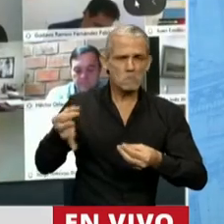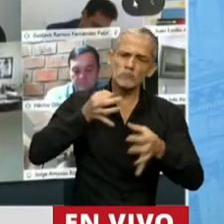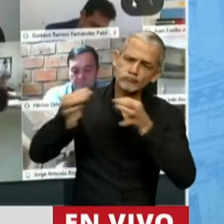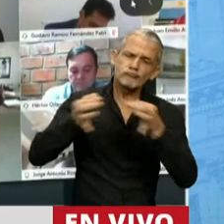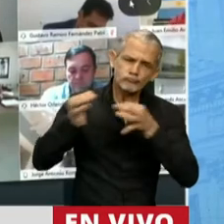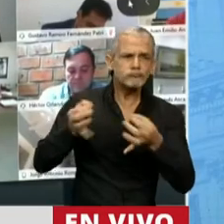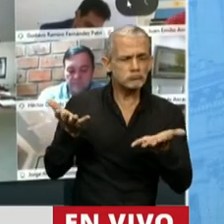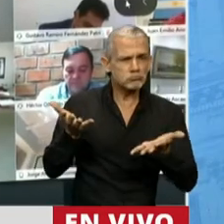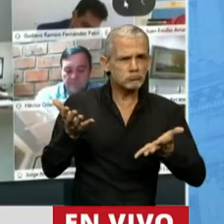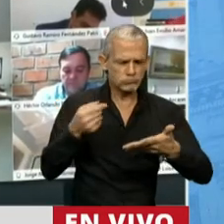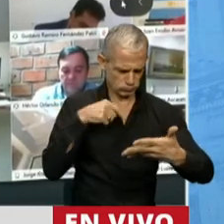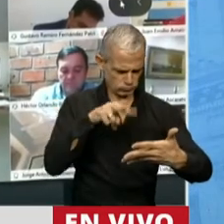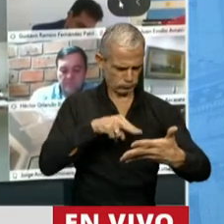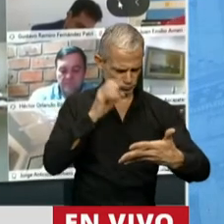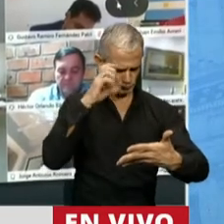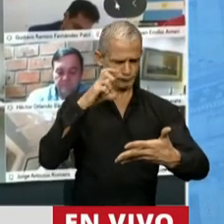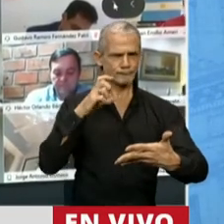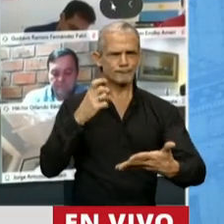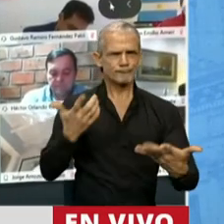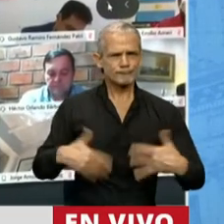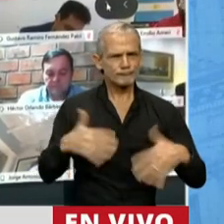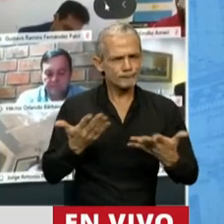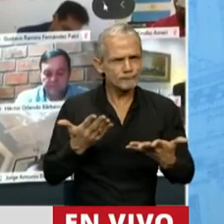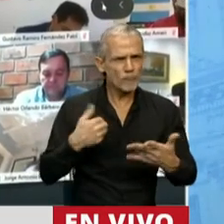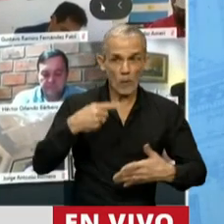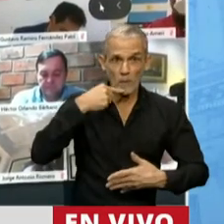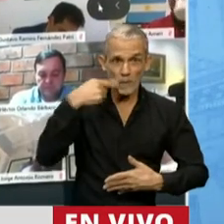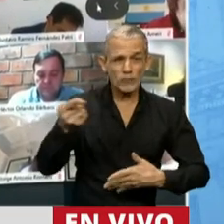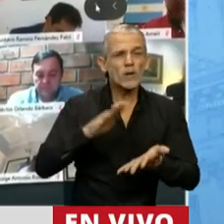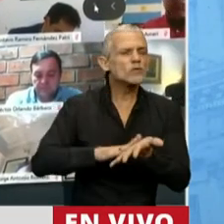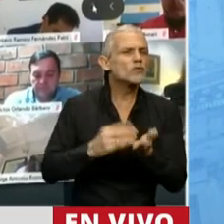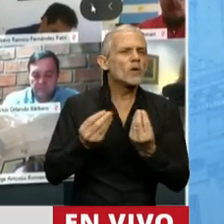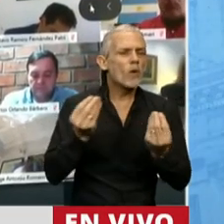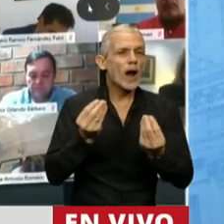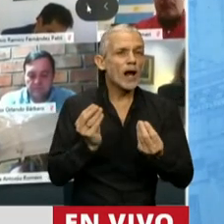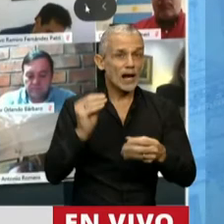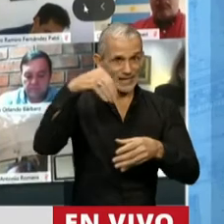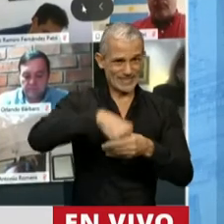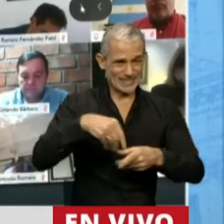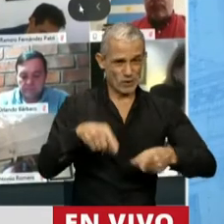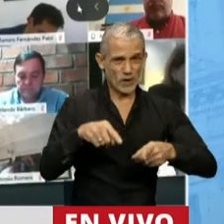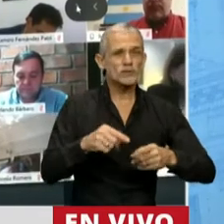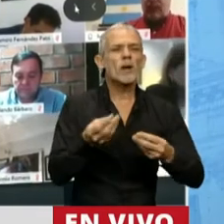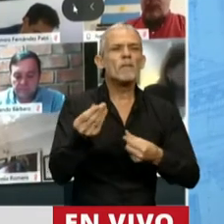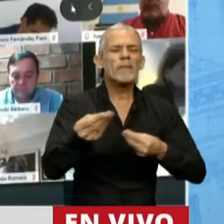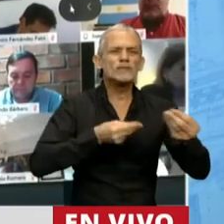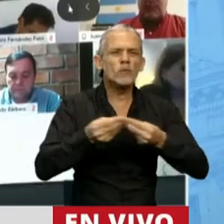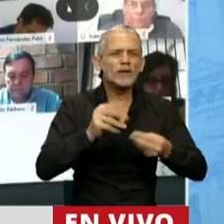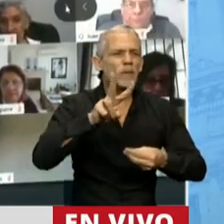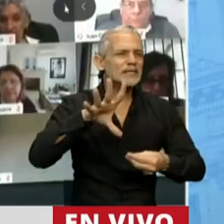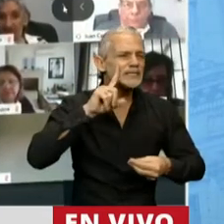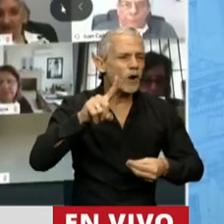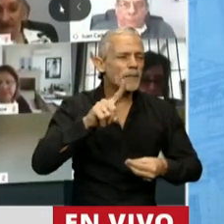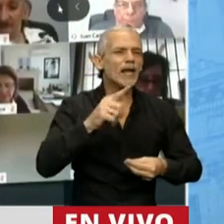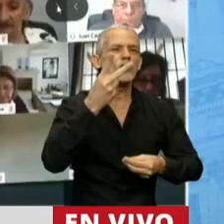mucho la atención cuando se le preguntó en relación a la incorporación del presupuesto de 25